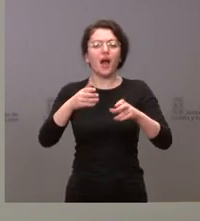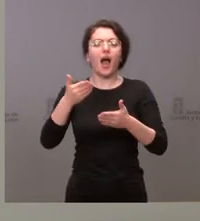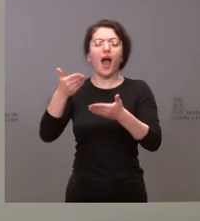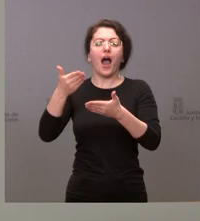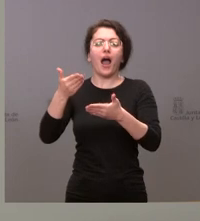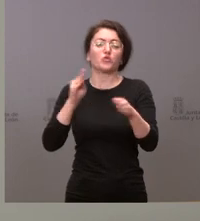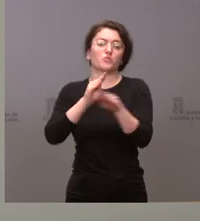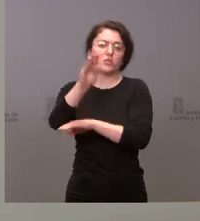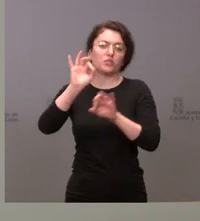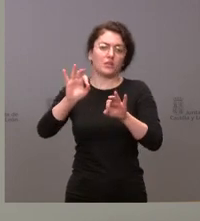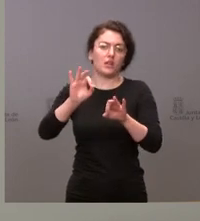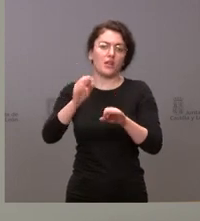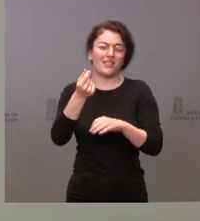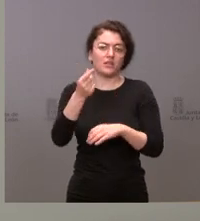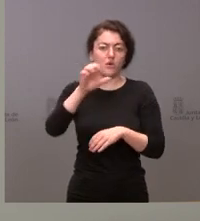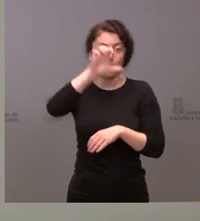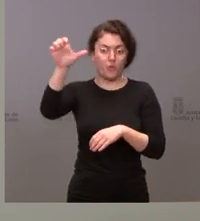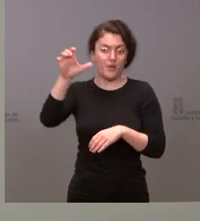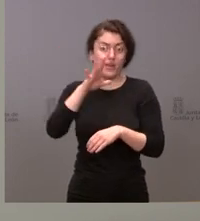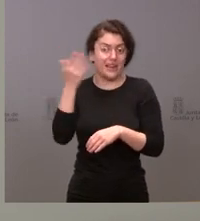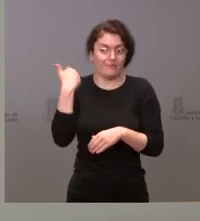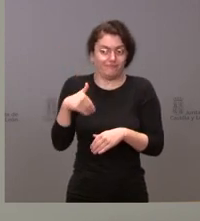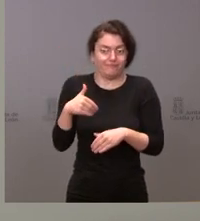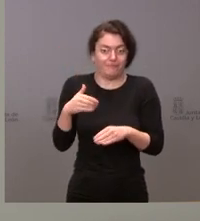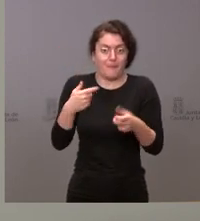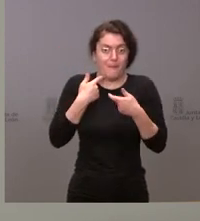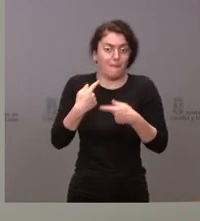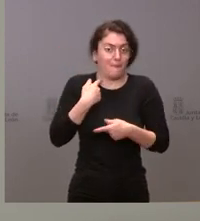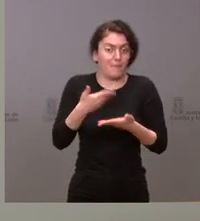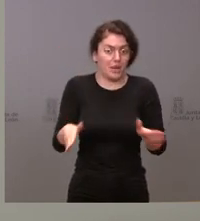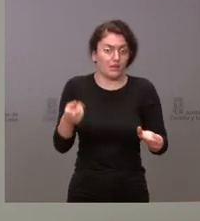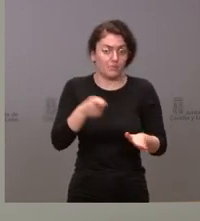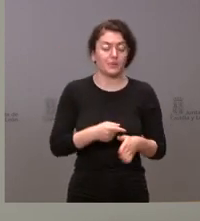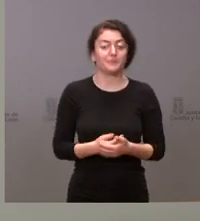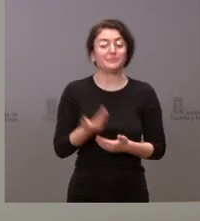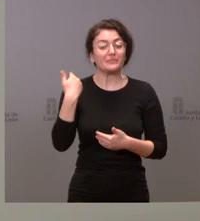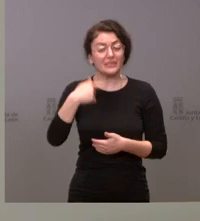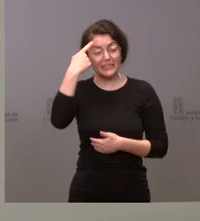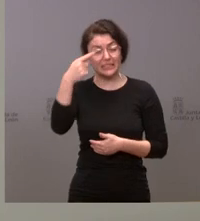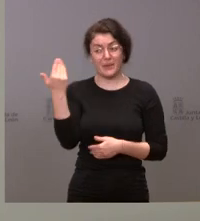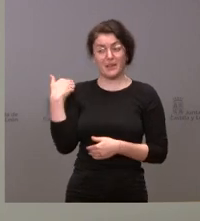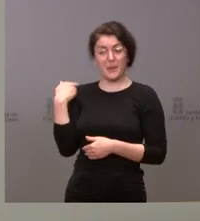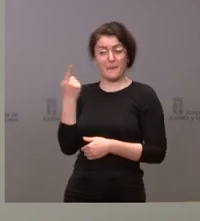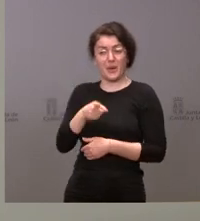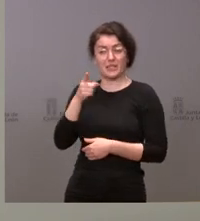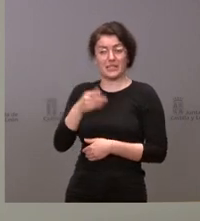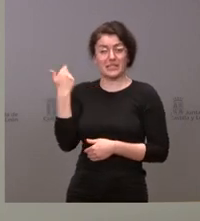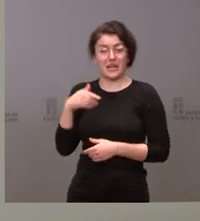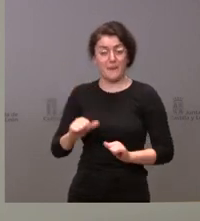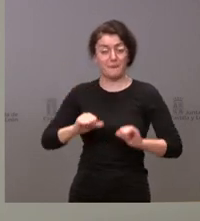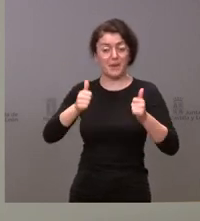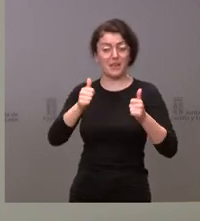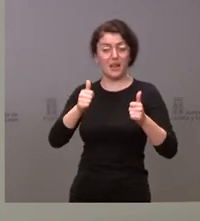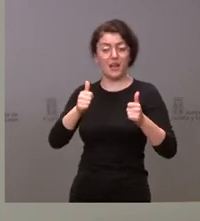nosotros en España hemos hecho sin estas ayudas. Y, paralelamente, nosotros saben que ya hace algunos meses pusimos en marcha algunas ayudas,